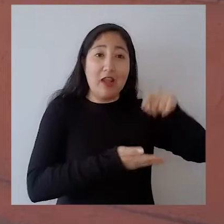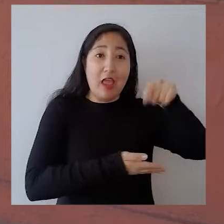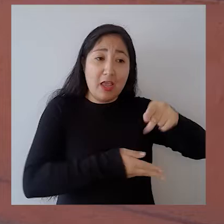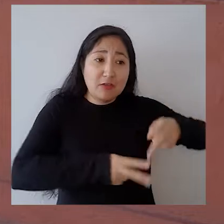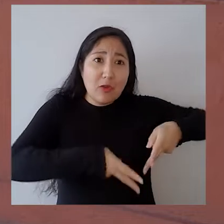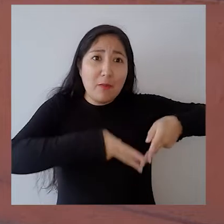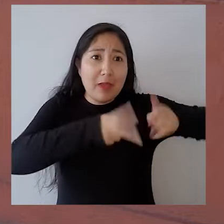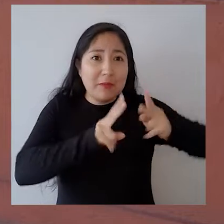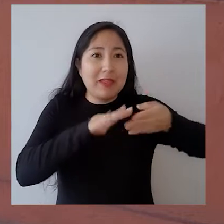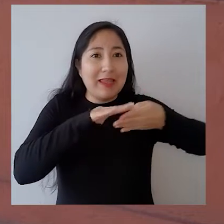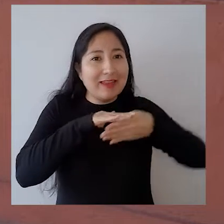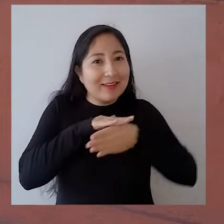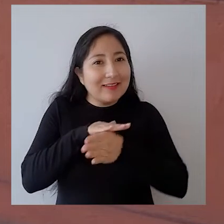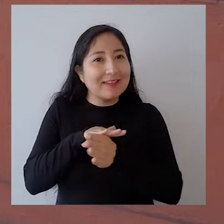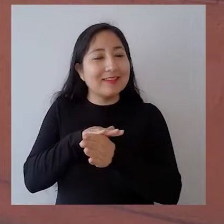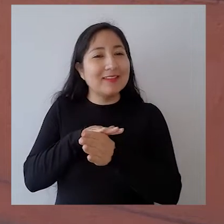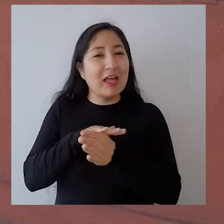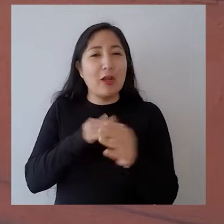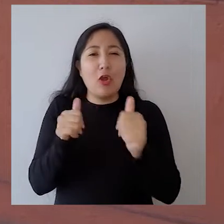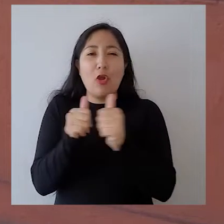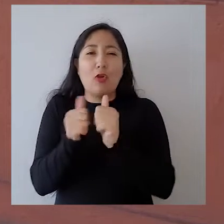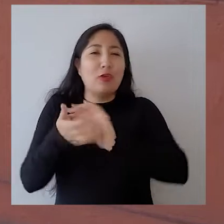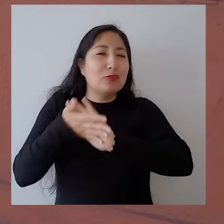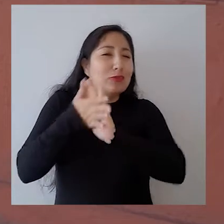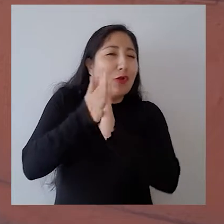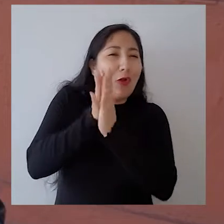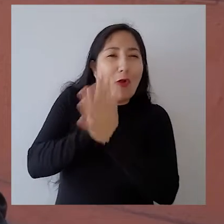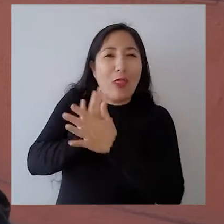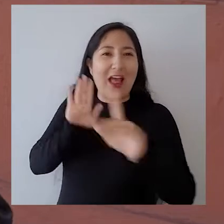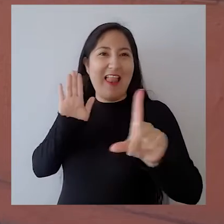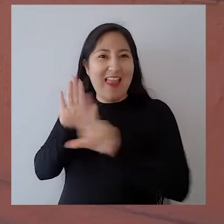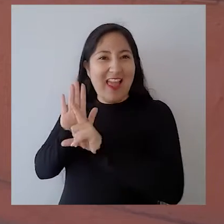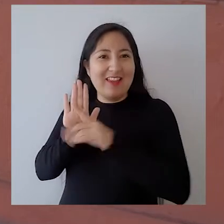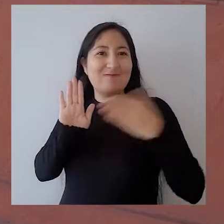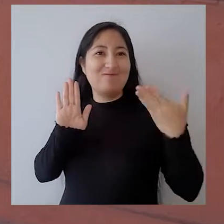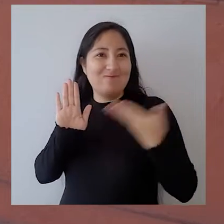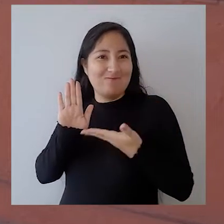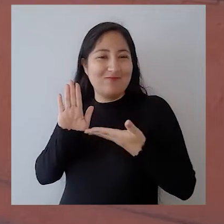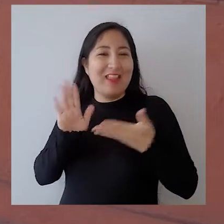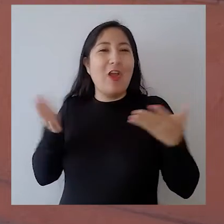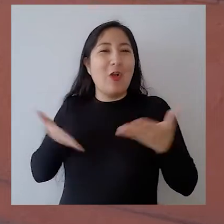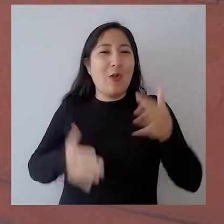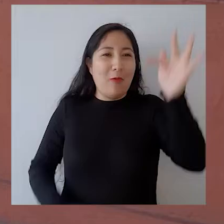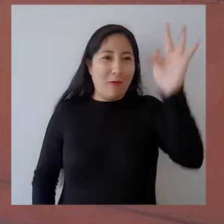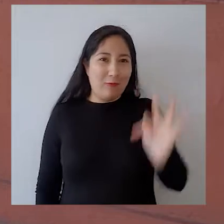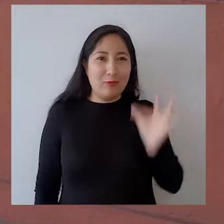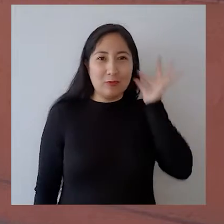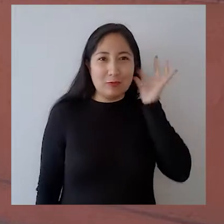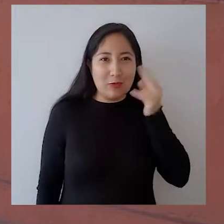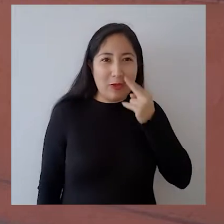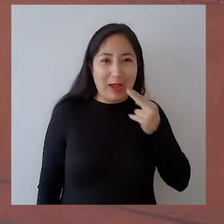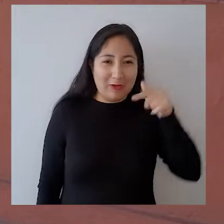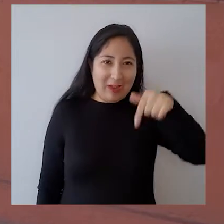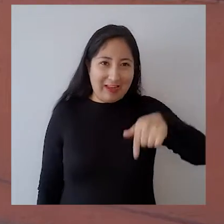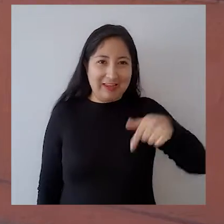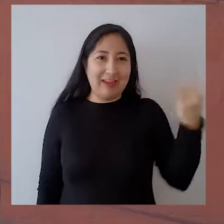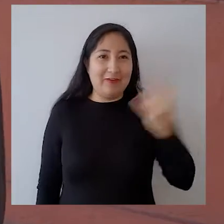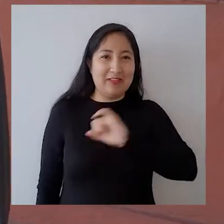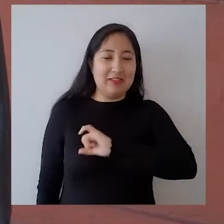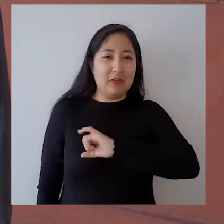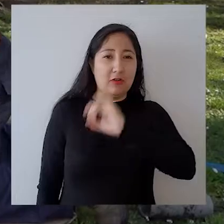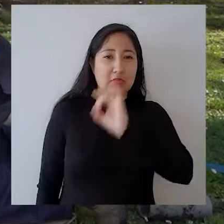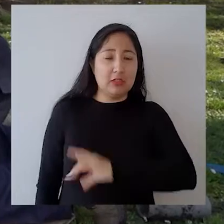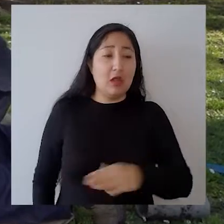que les va a permitir ingresar con todas las de la ley digámoslo así, como funcionarias y funcionarios de nuestra